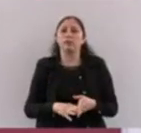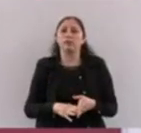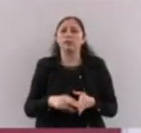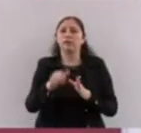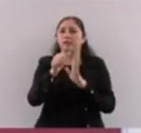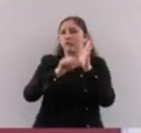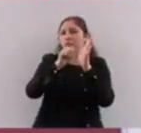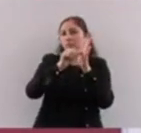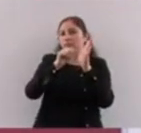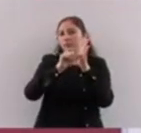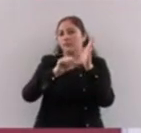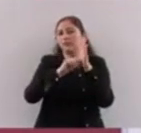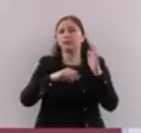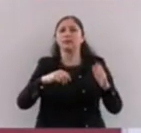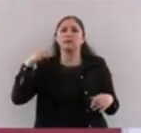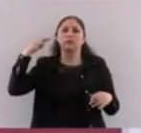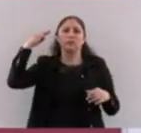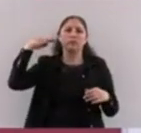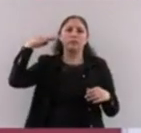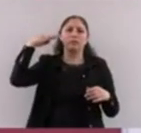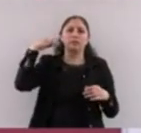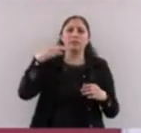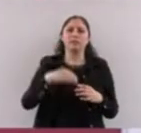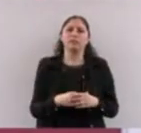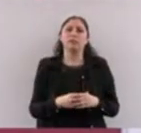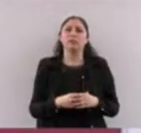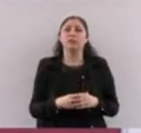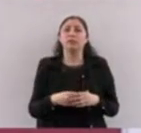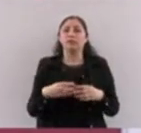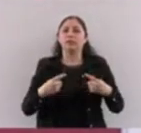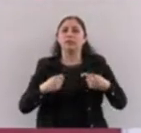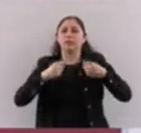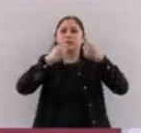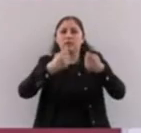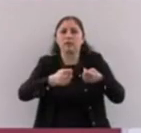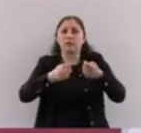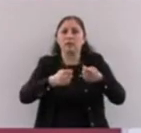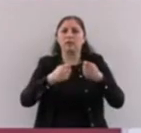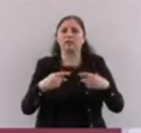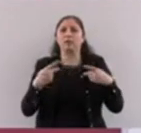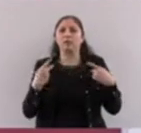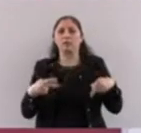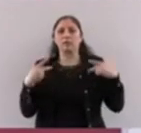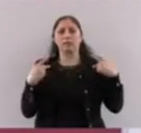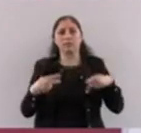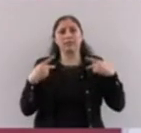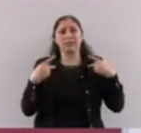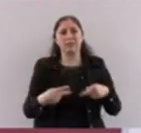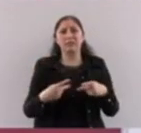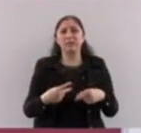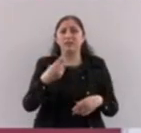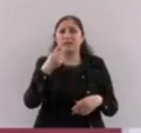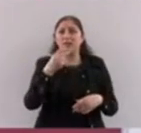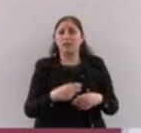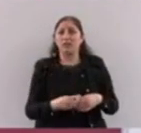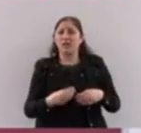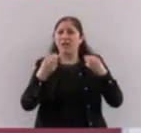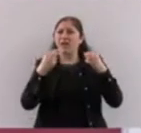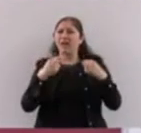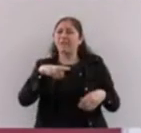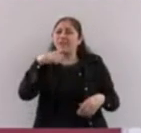marzo, estamos dispersando esta pensión a 11 millones 200 mil mexicanos y